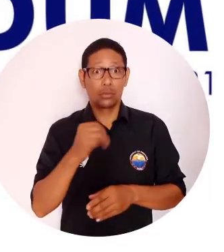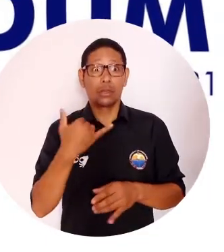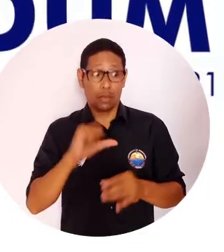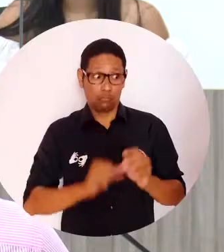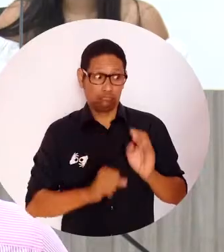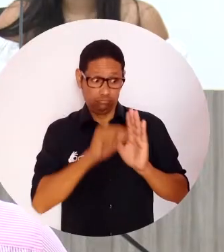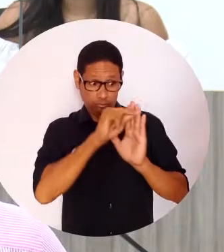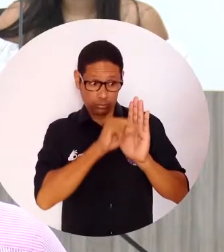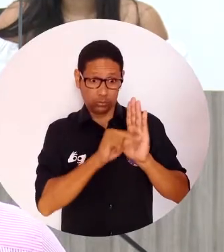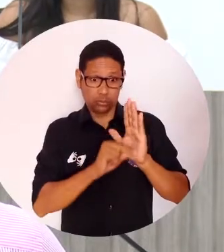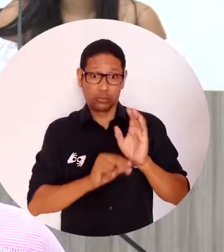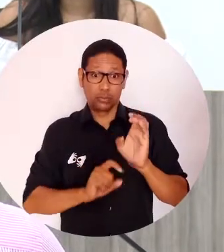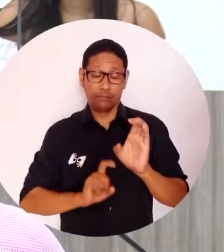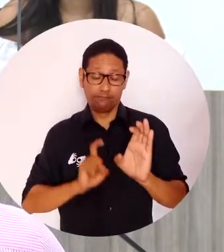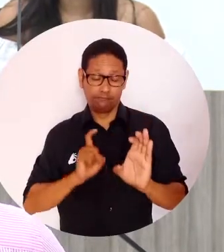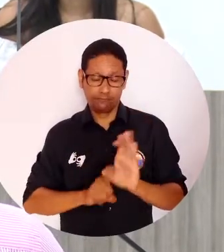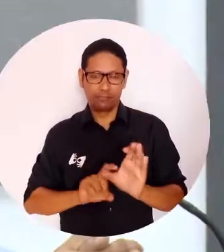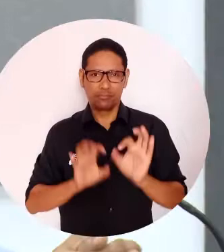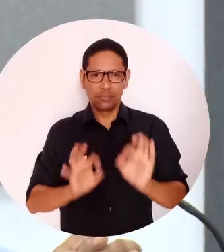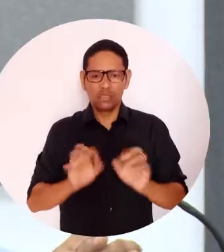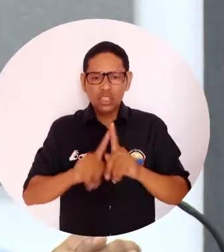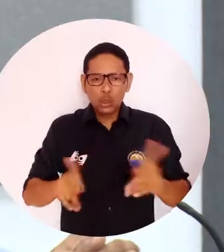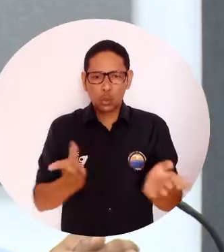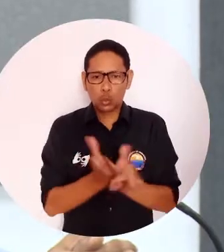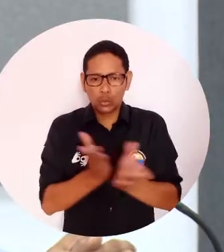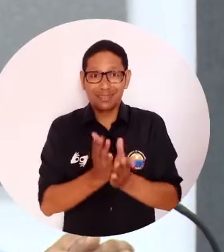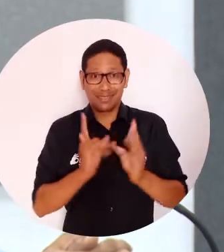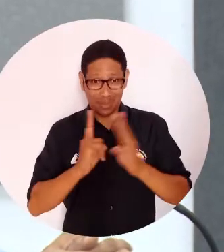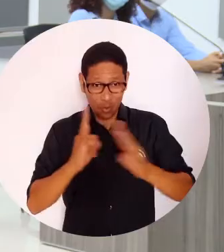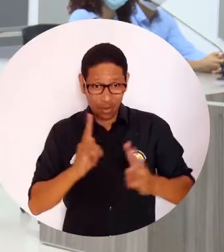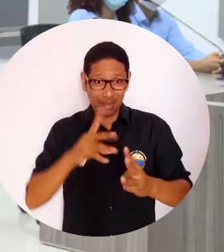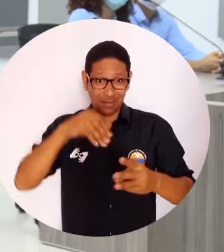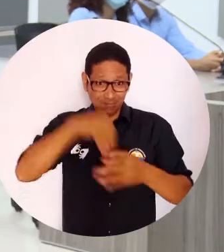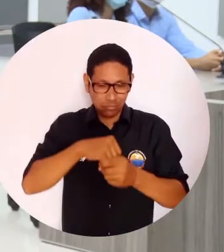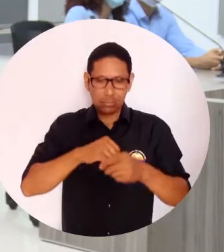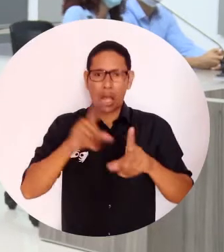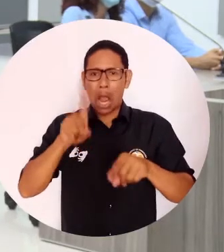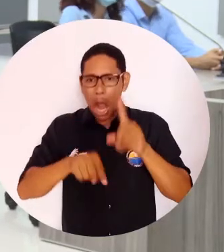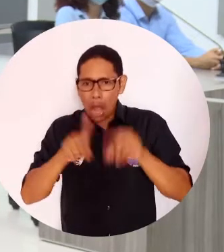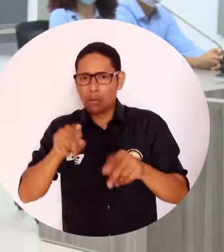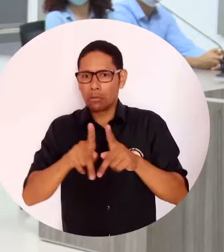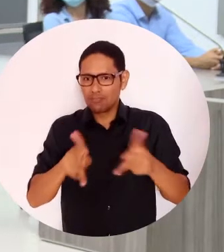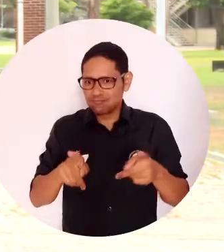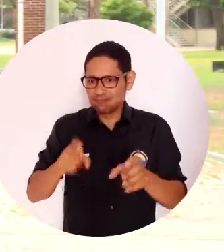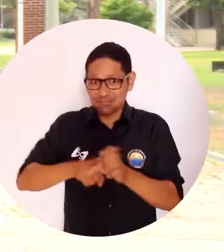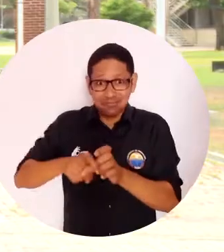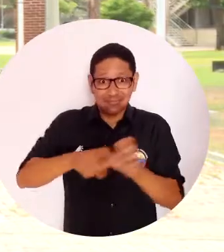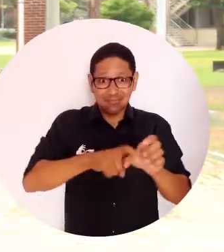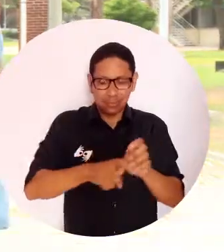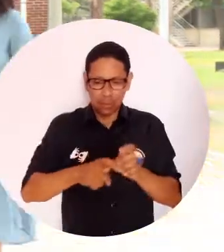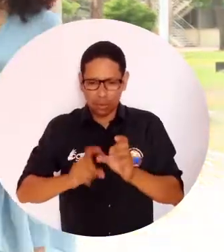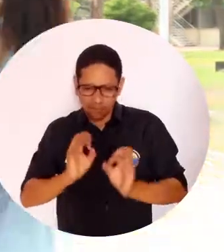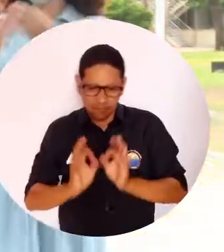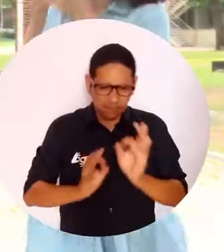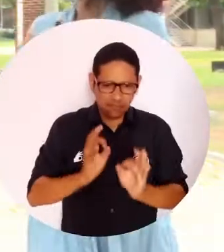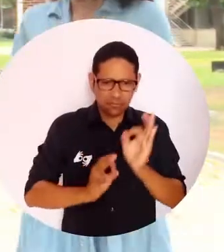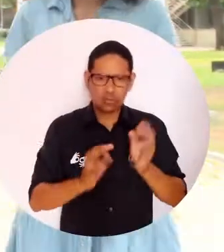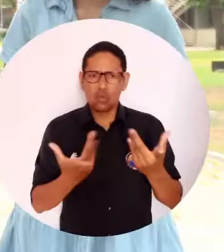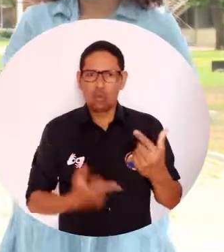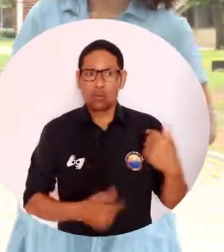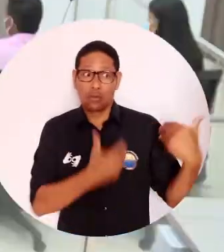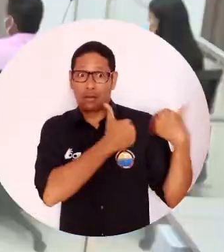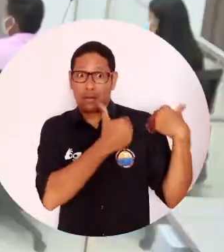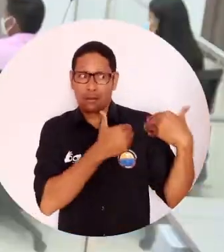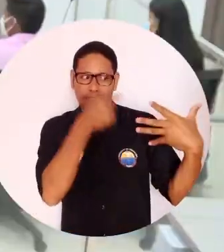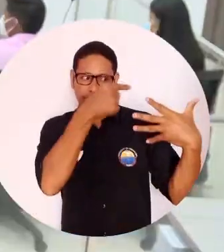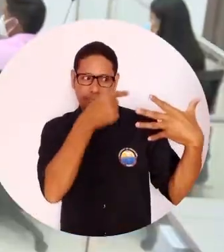constituida que tiene el objetivo de propender por el bienestar de los estudiantes de la Alma Mater y sus miembros asociados con la plena garantía del